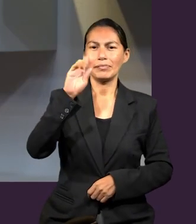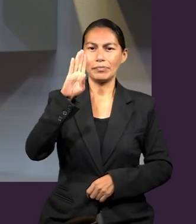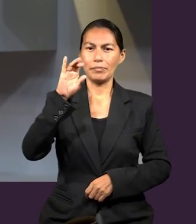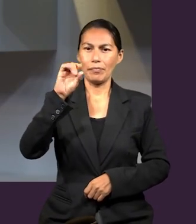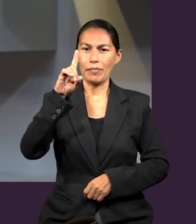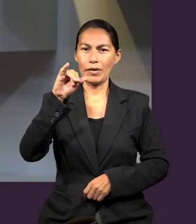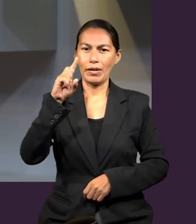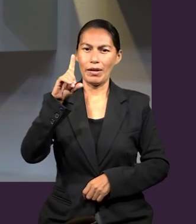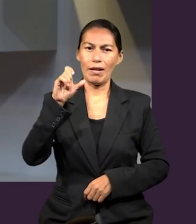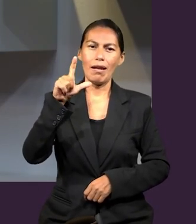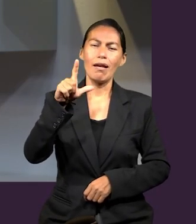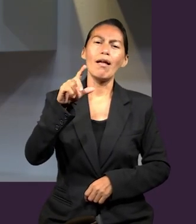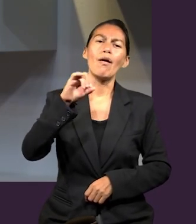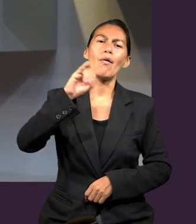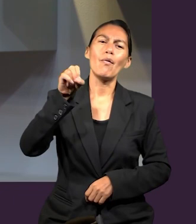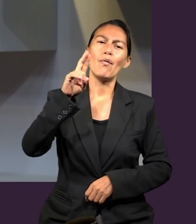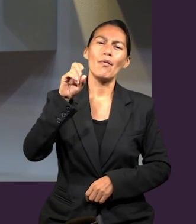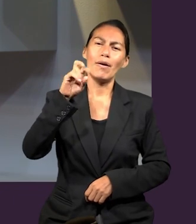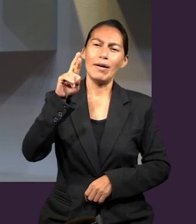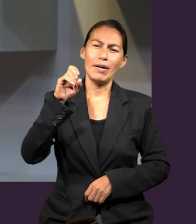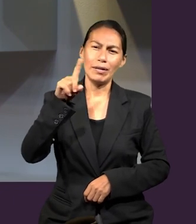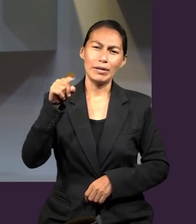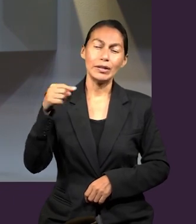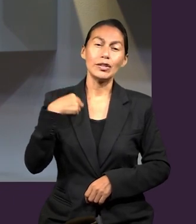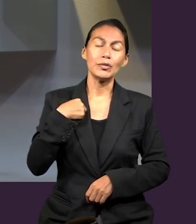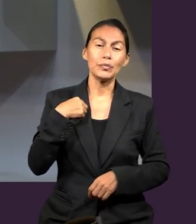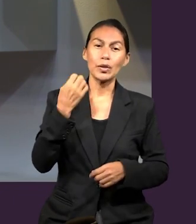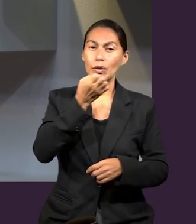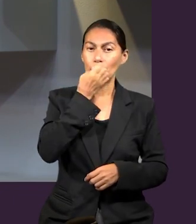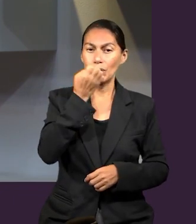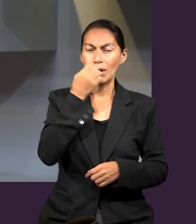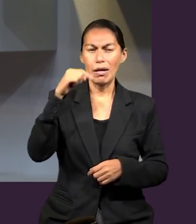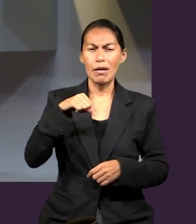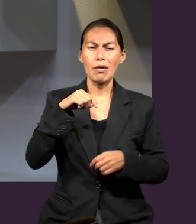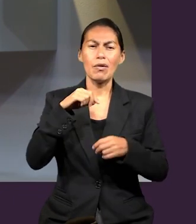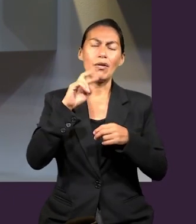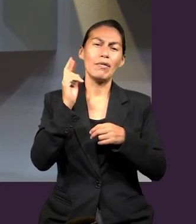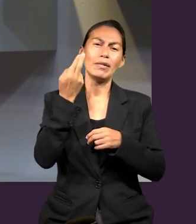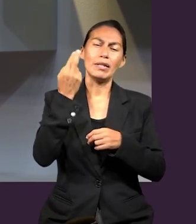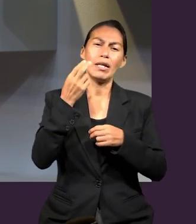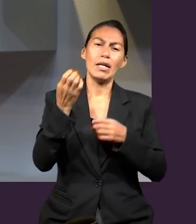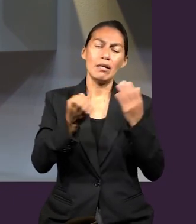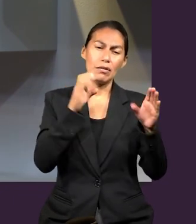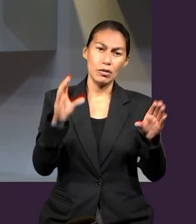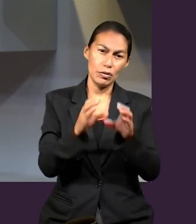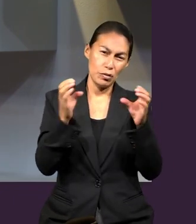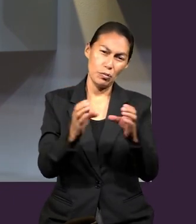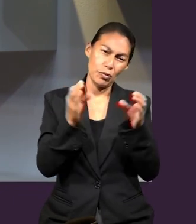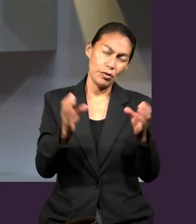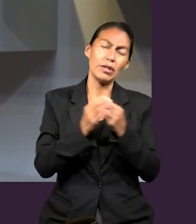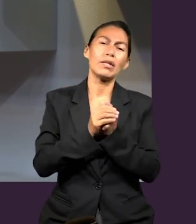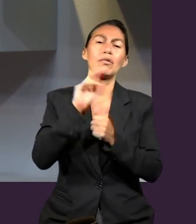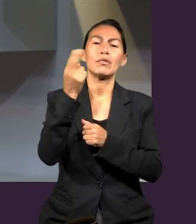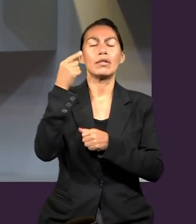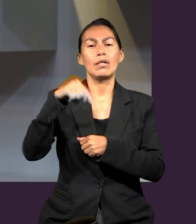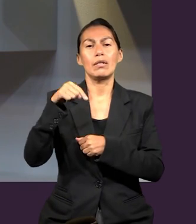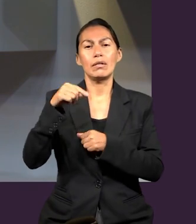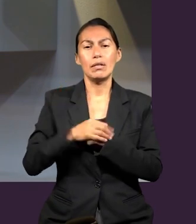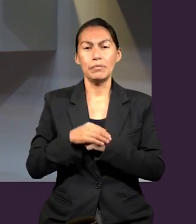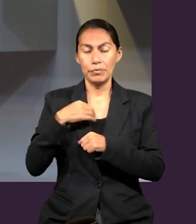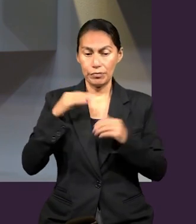Chiapas y estudié la licenciatura en Teología. Actualmente sirvo en el departamento de Emprendum, el programa de colportaje universitario